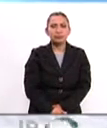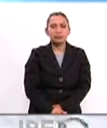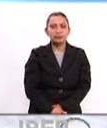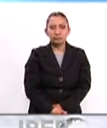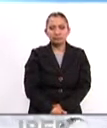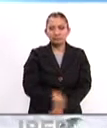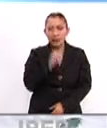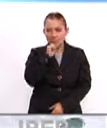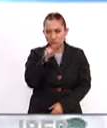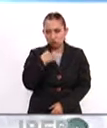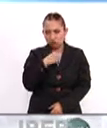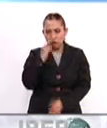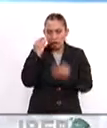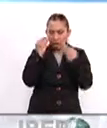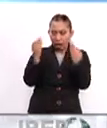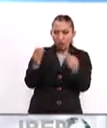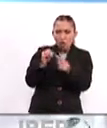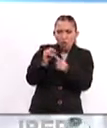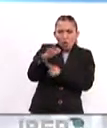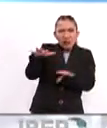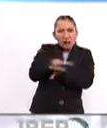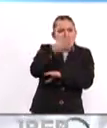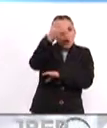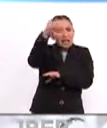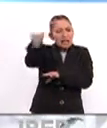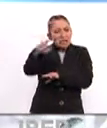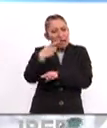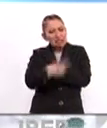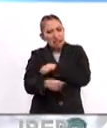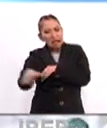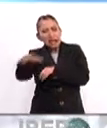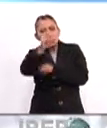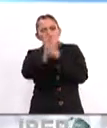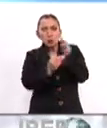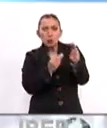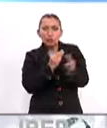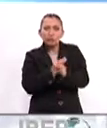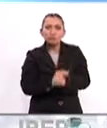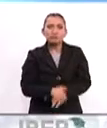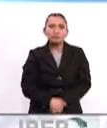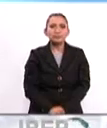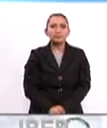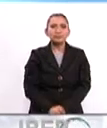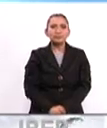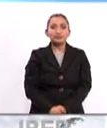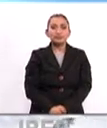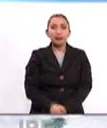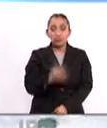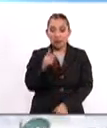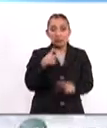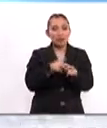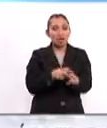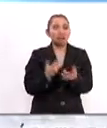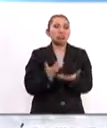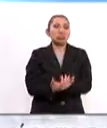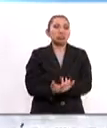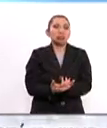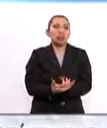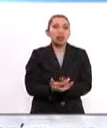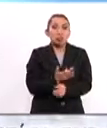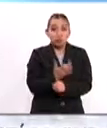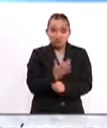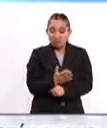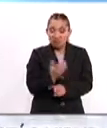Incluso hemos presenciado el impacto que el cambio climático ha causado en todo el mundo. Pero seguimos sin hacerlo suficiente.